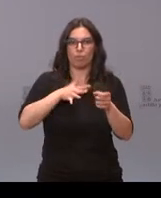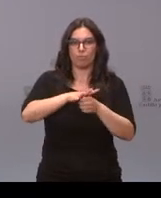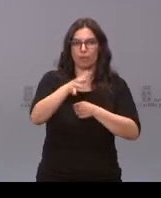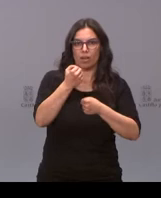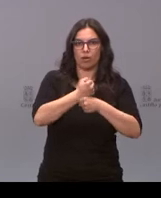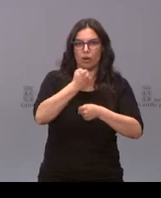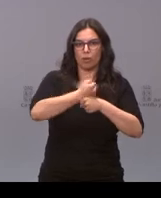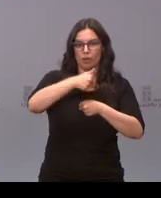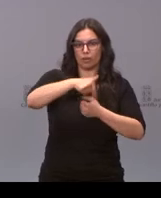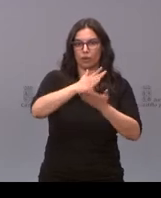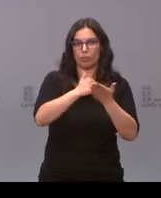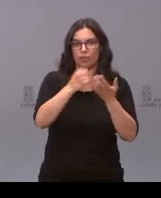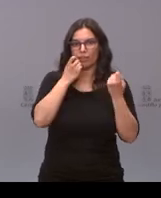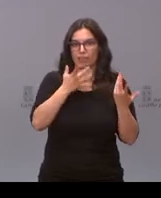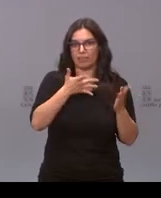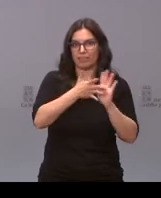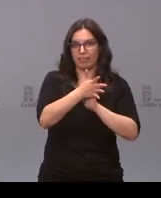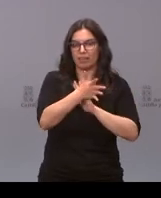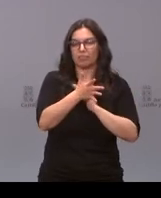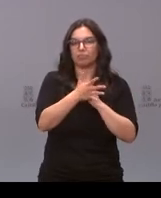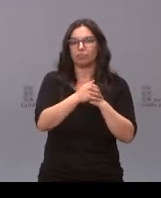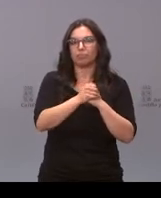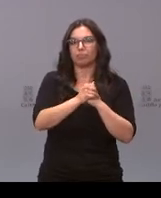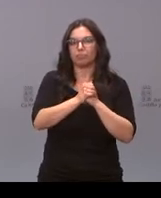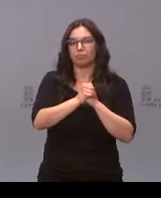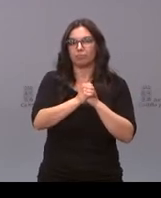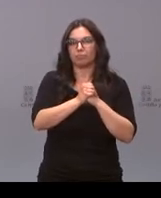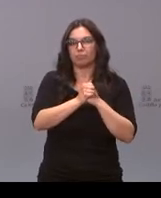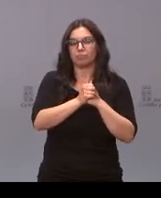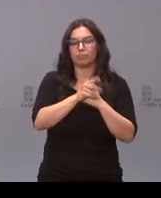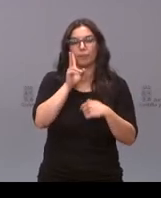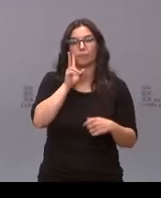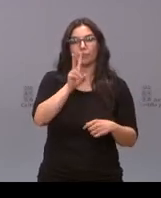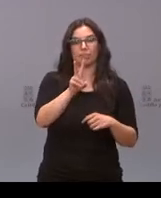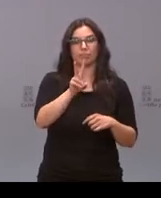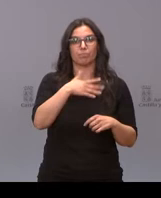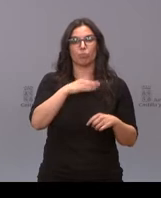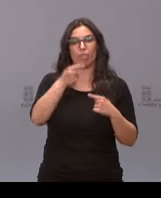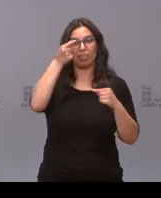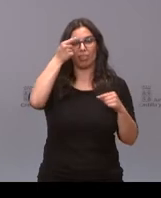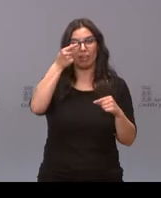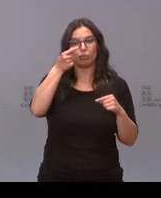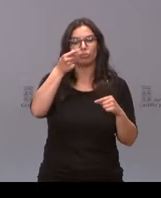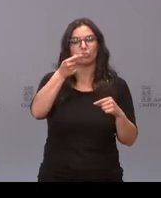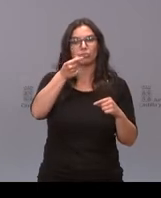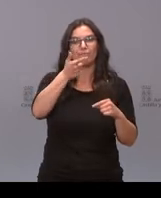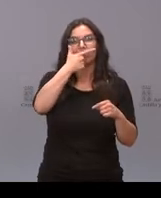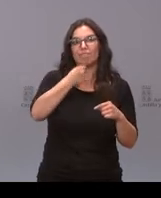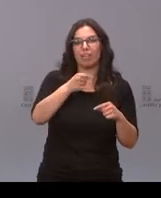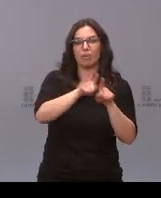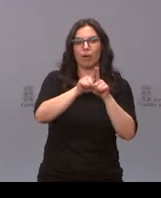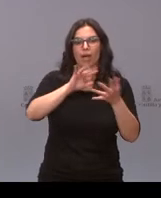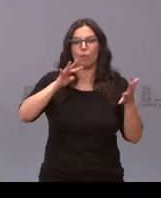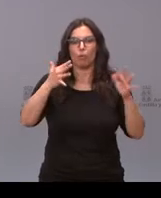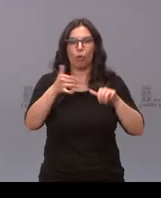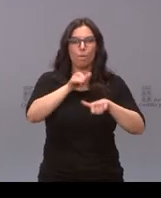en nuestra comunidad. Se trata de una visualización que nos va a permitir ver la evolución del empleo